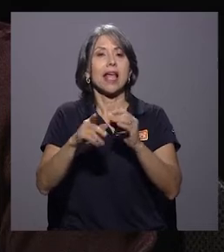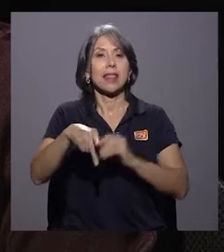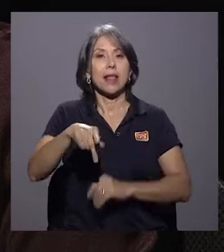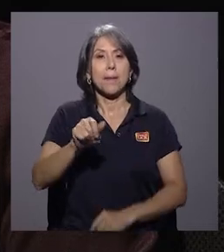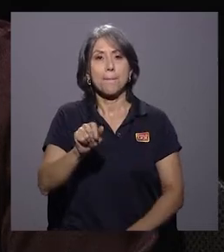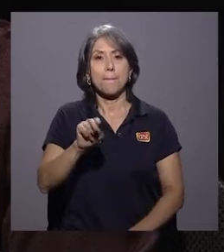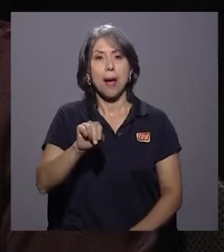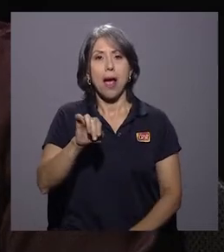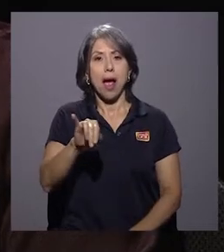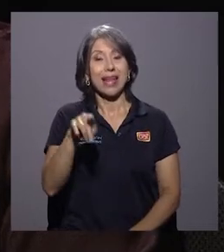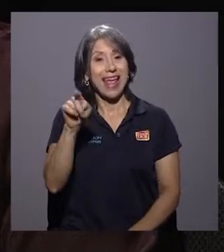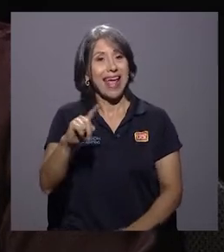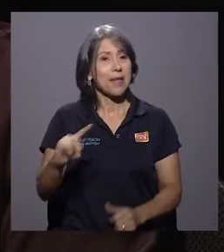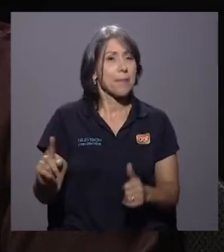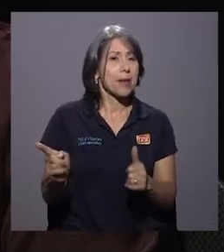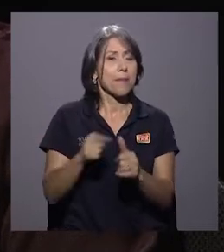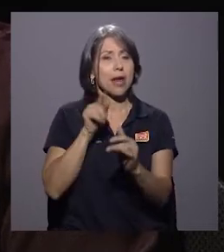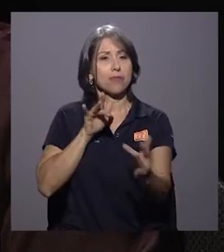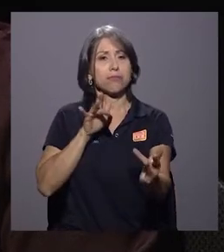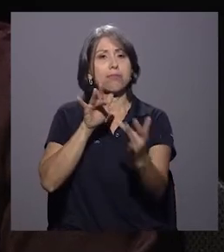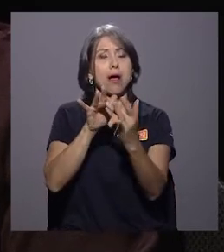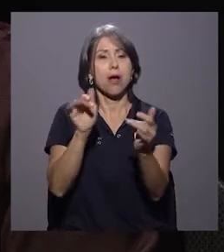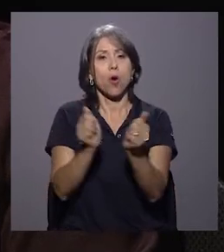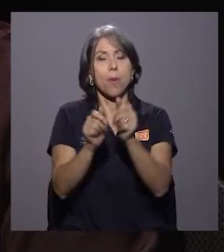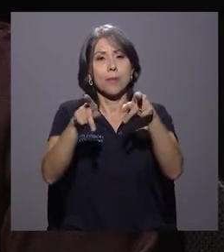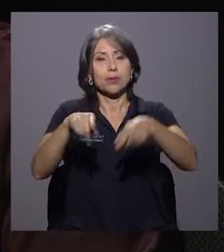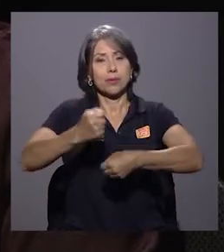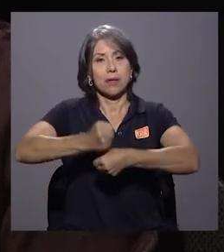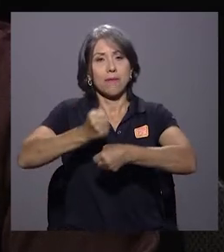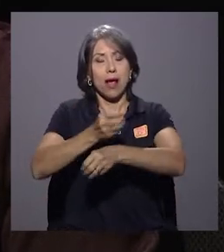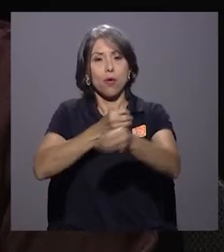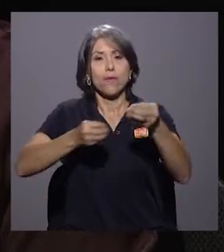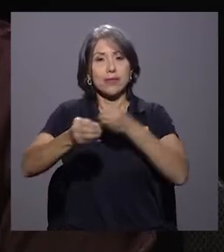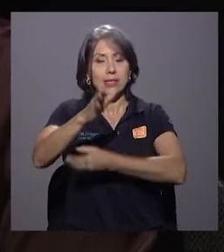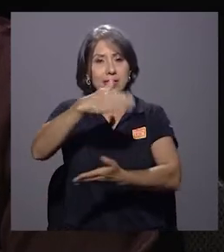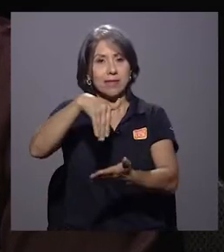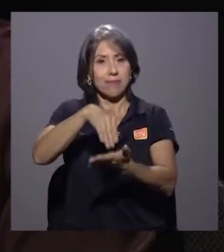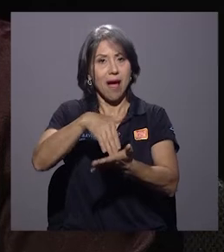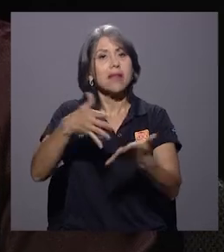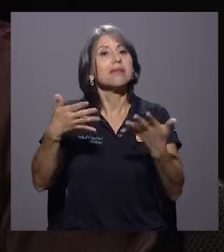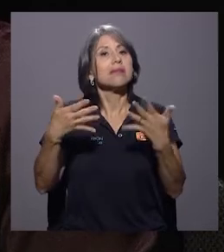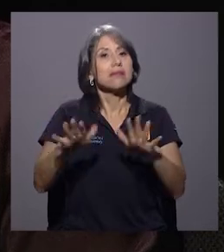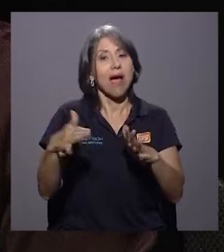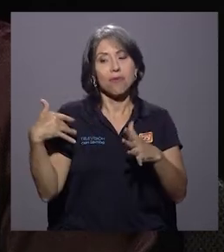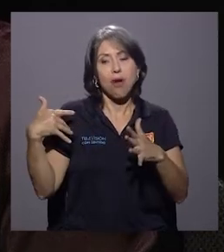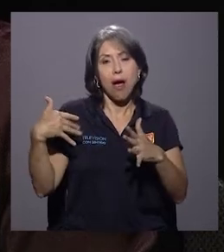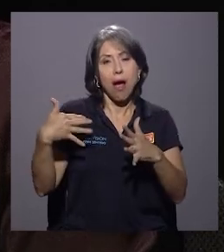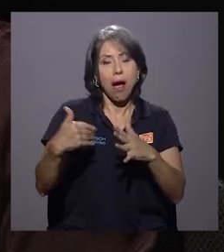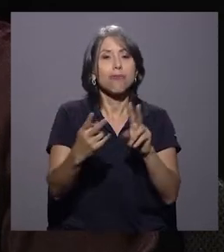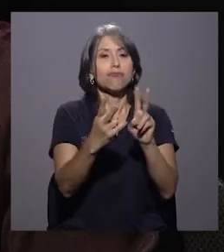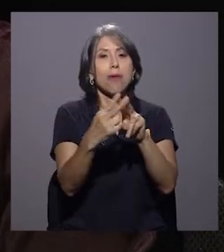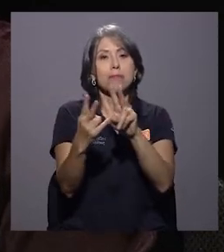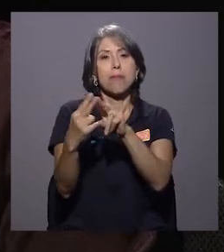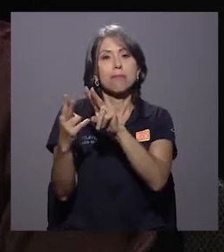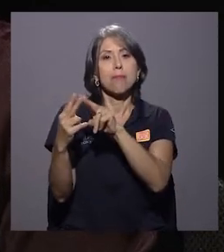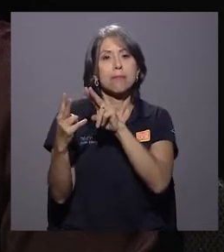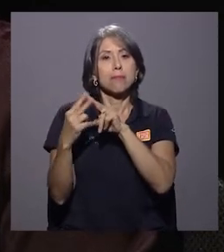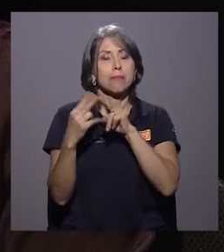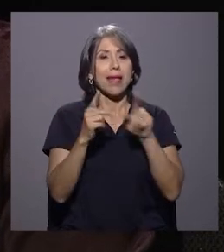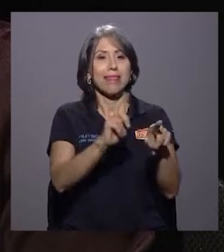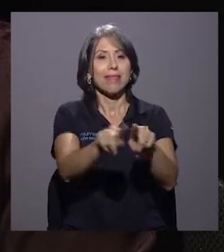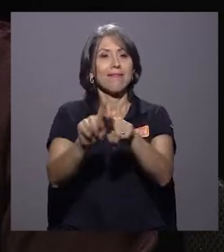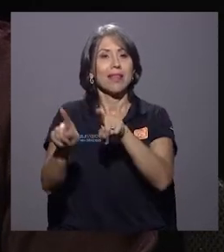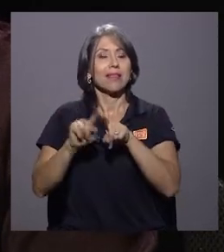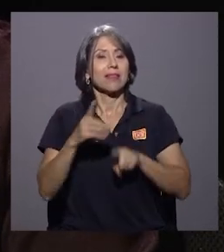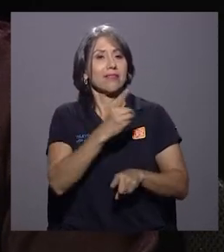acercamiento con el personal de sede central. En estos días he estado ya conociendo al personal de las diferentes direcciones